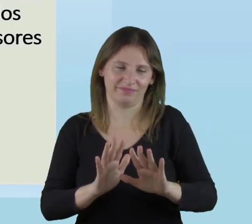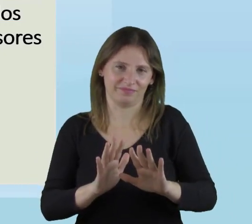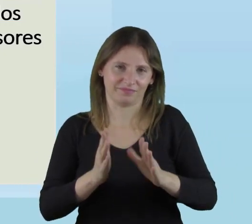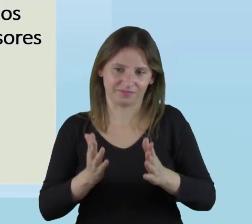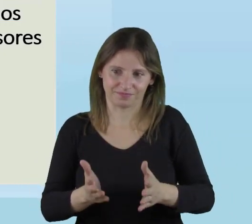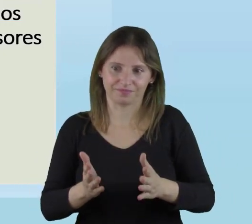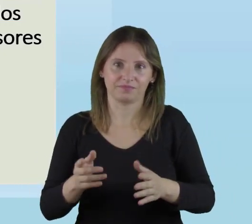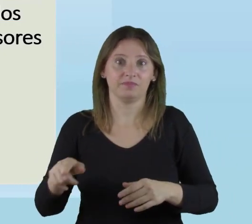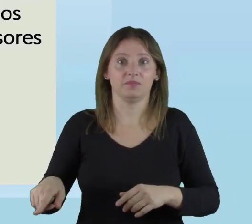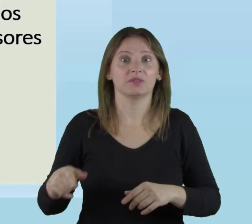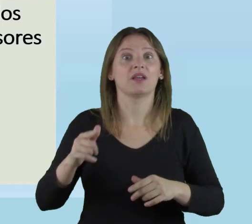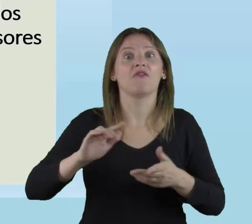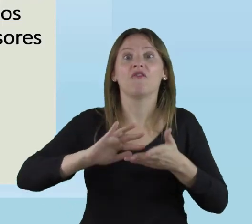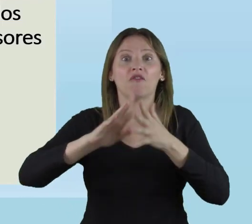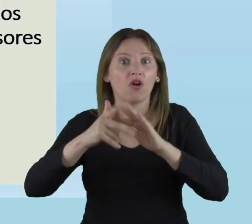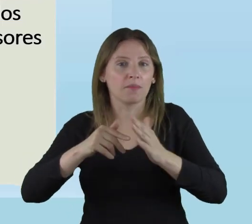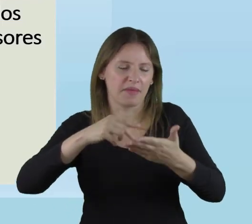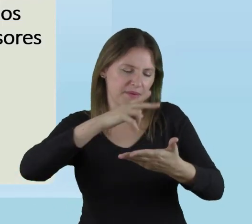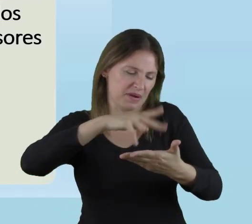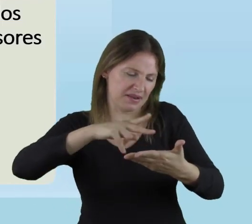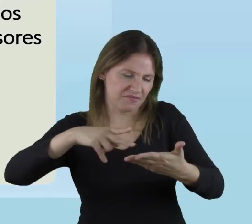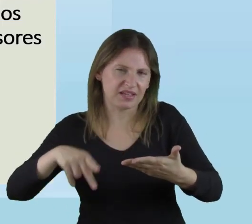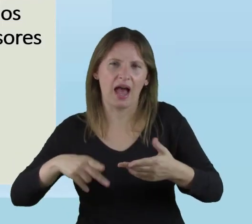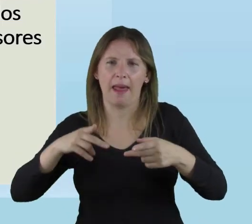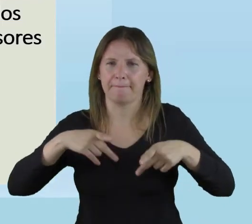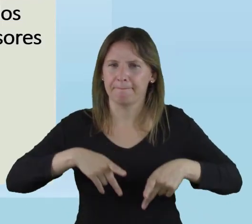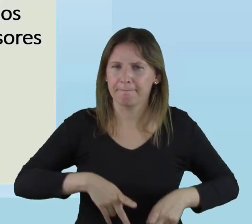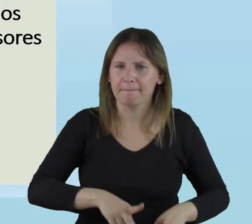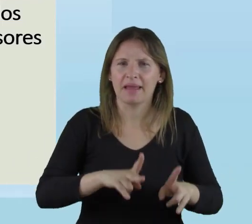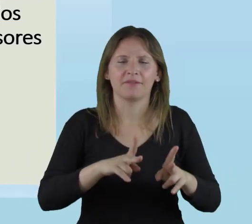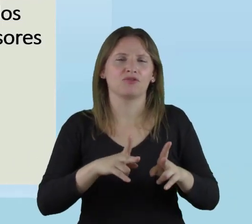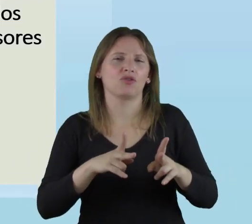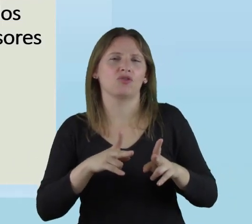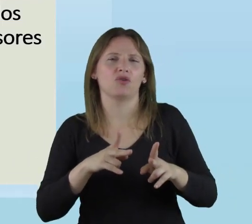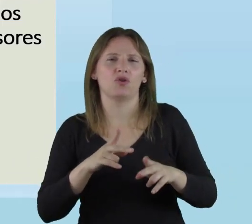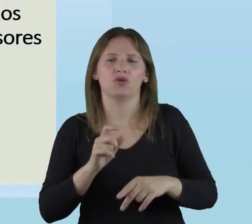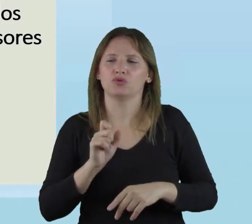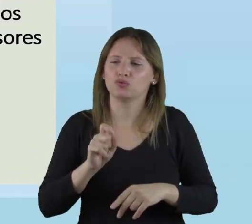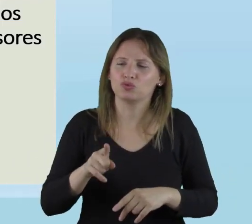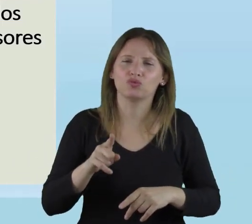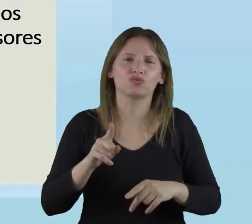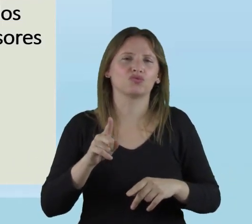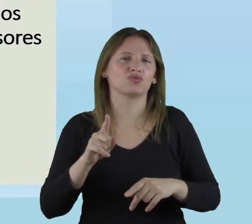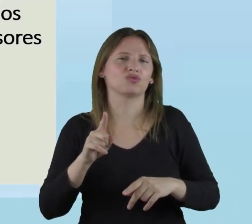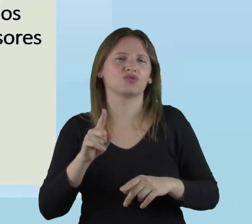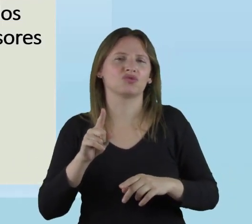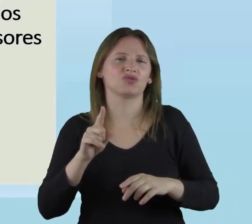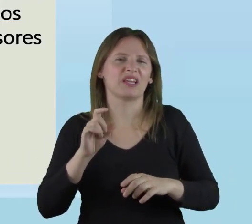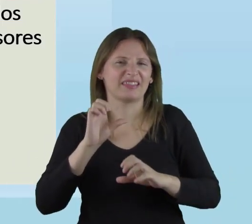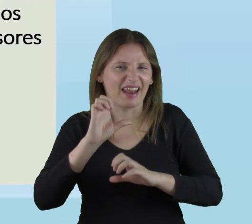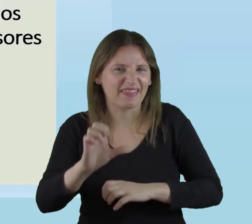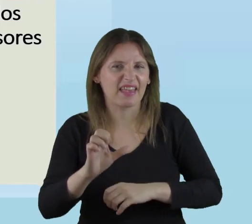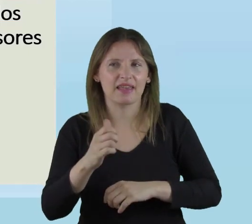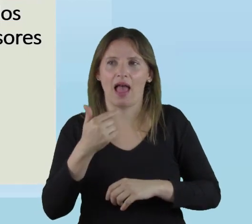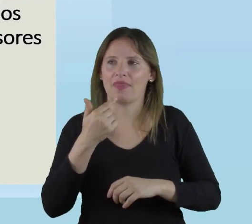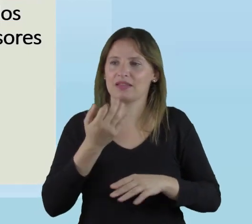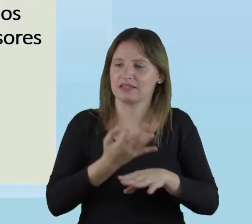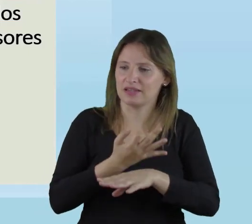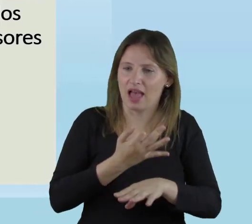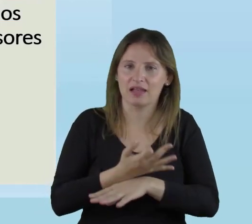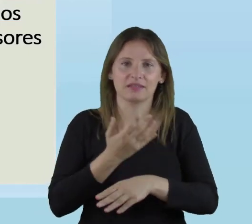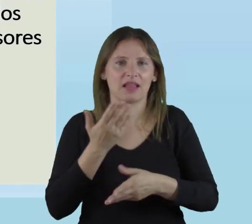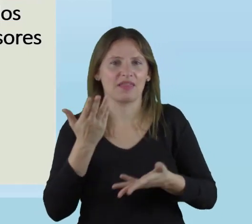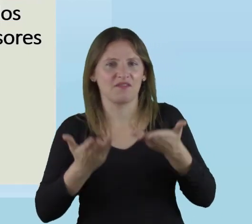su formación. Si es que su forma de planificar, sus metodologías, sus estrategias de